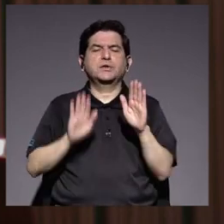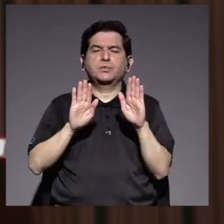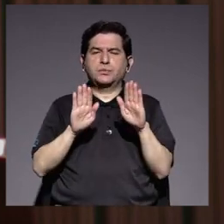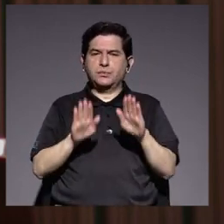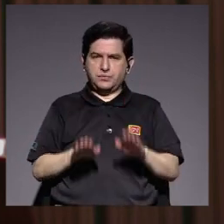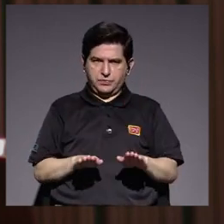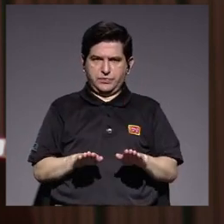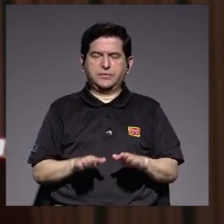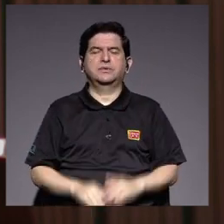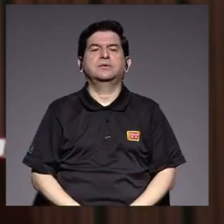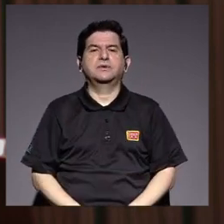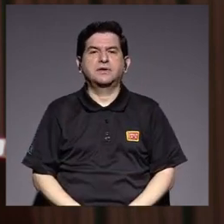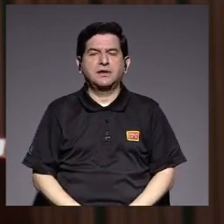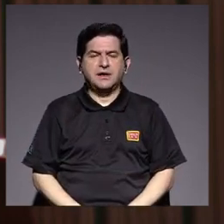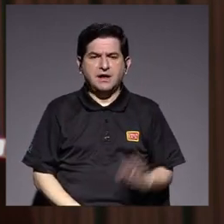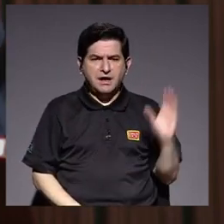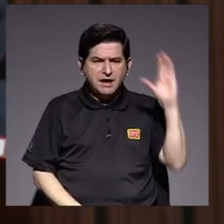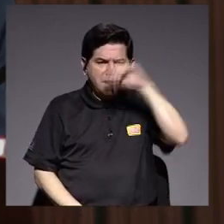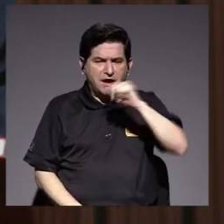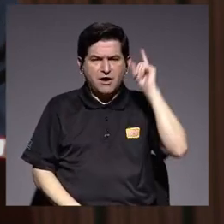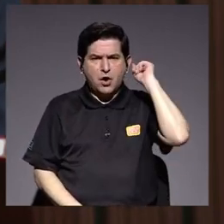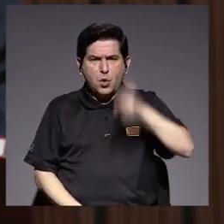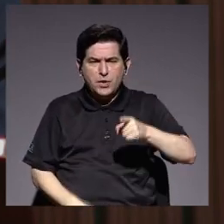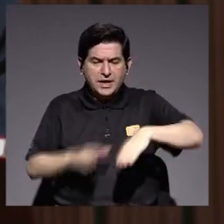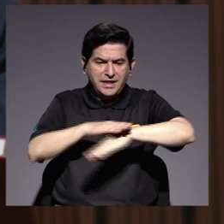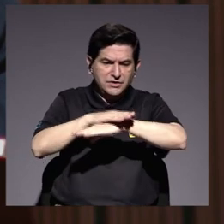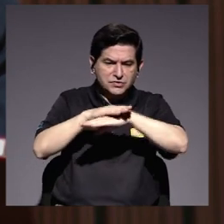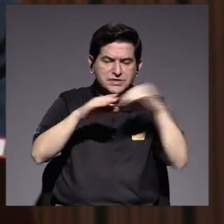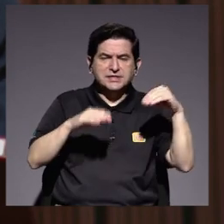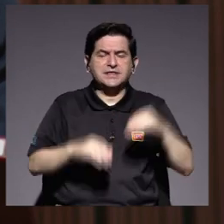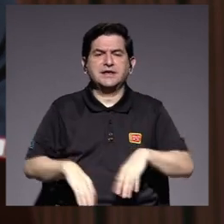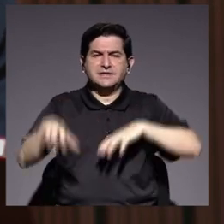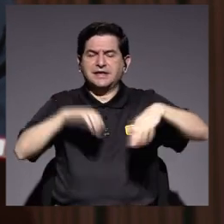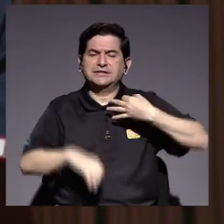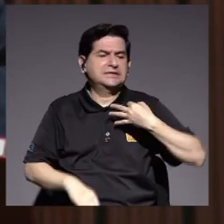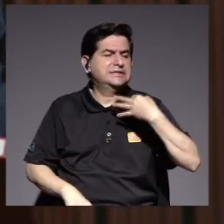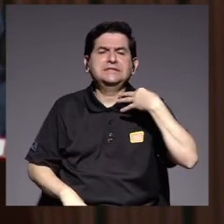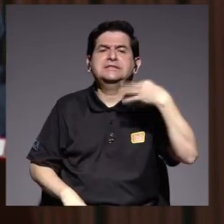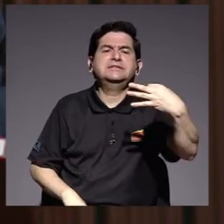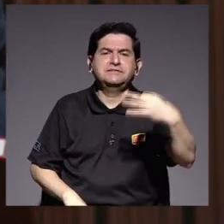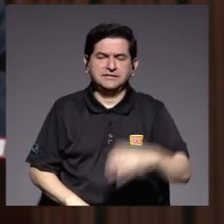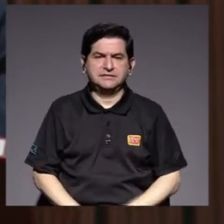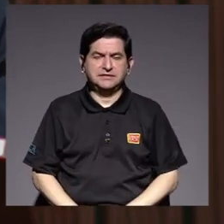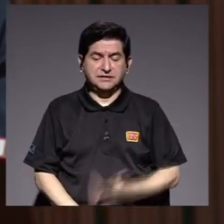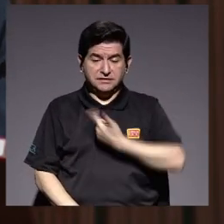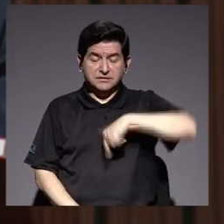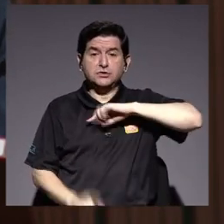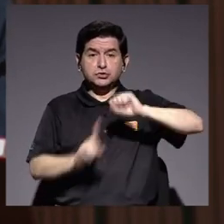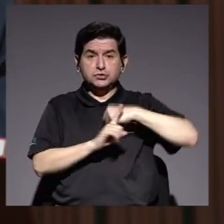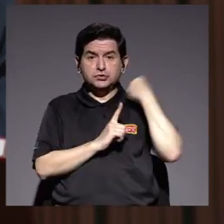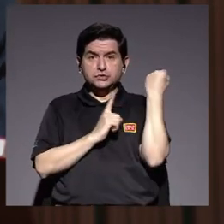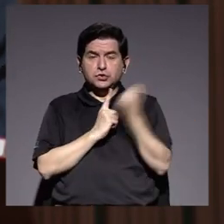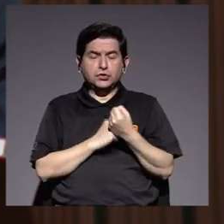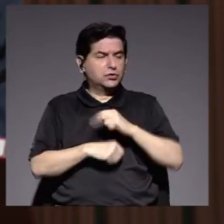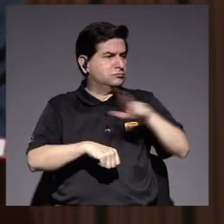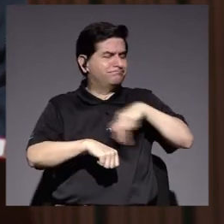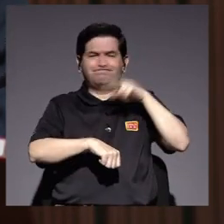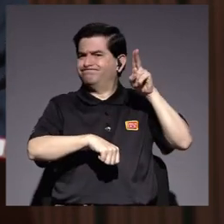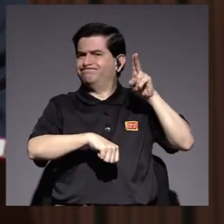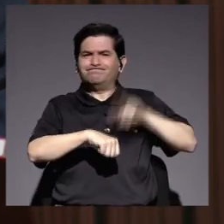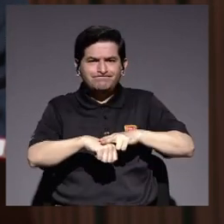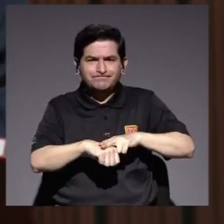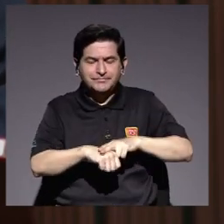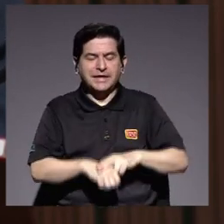Cuando nos vemos obligados a salir de nuestra cotidianidad y tenemos que vivir situaciones inusuales,